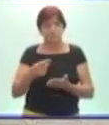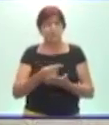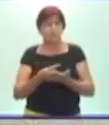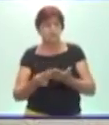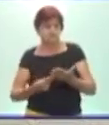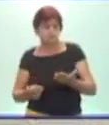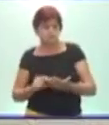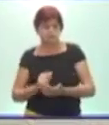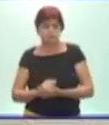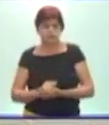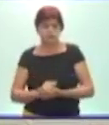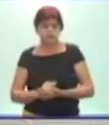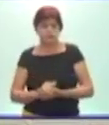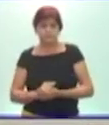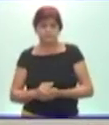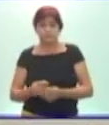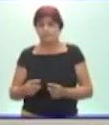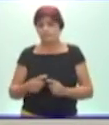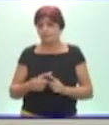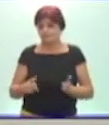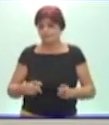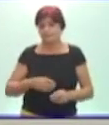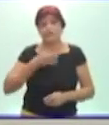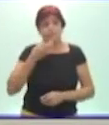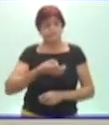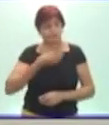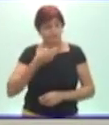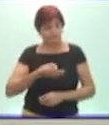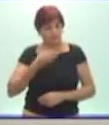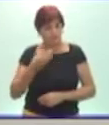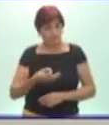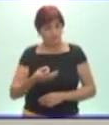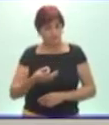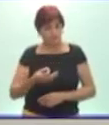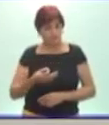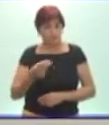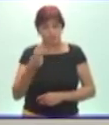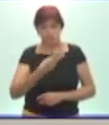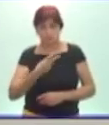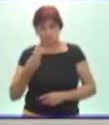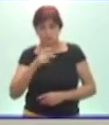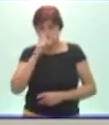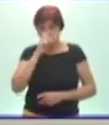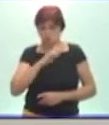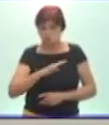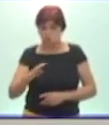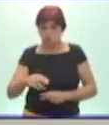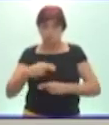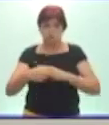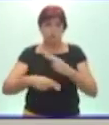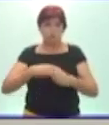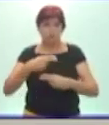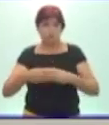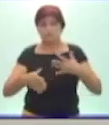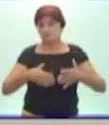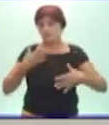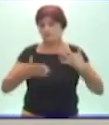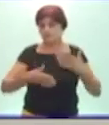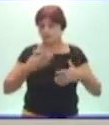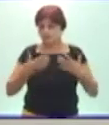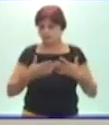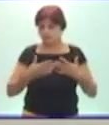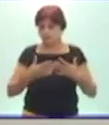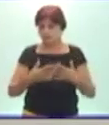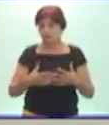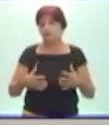Pero, quiero hacer hincapié porque es evidente que si los dos niños están haciendo actividades que